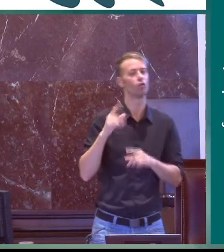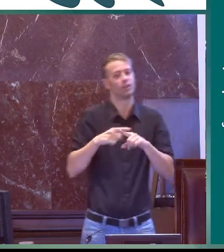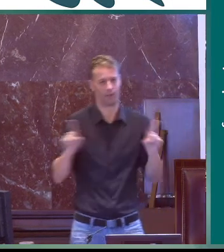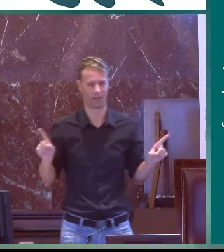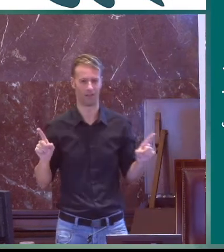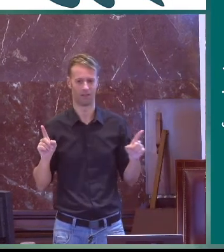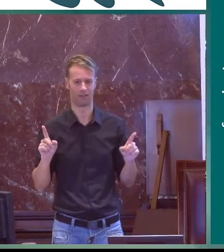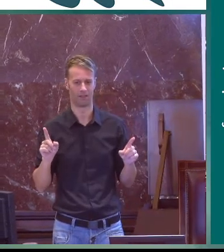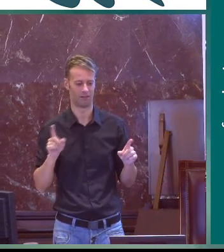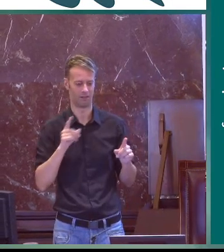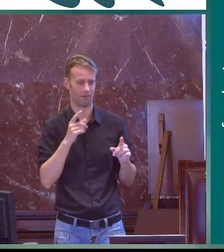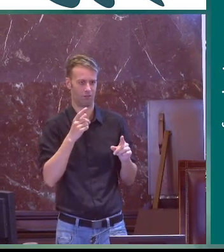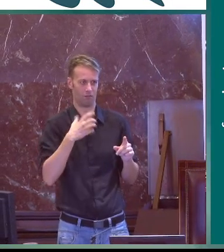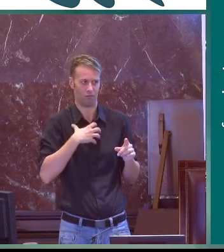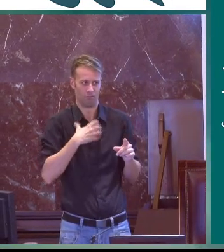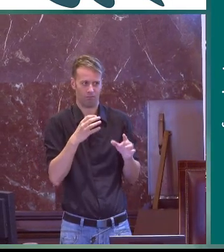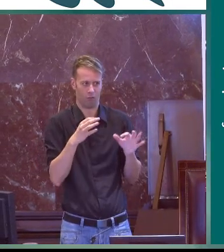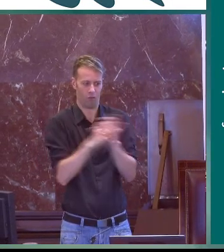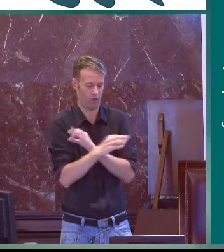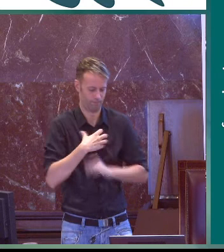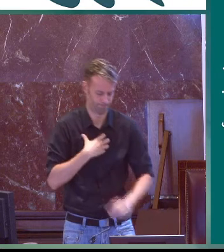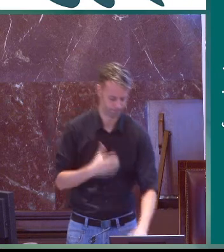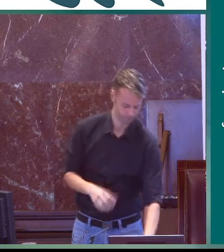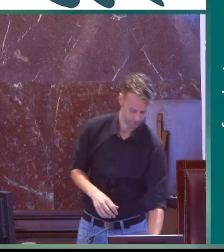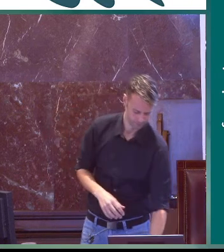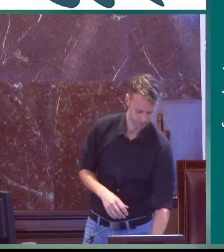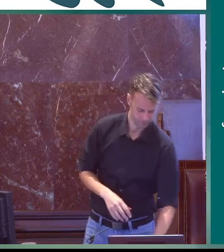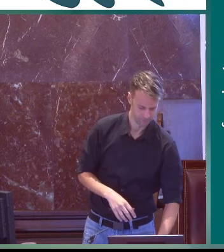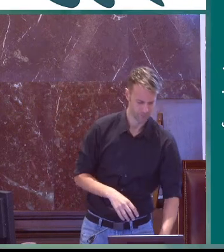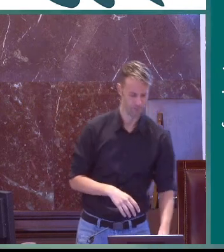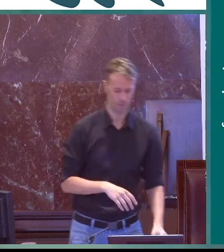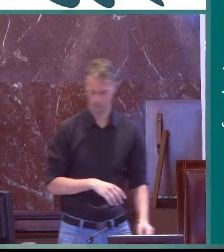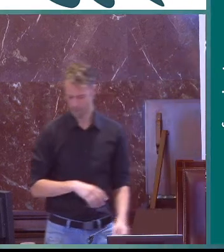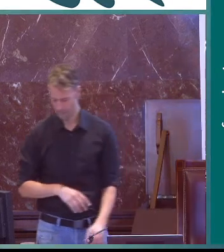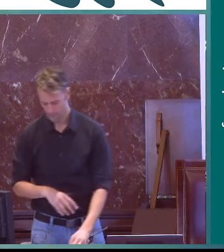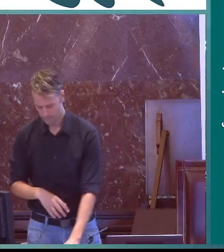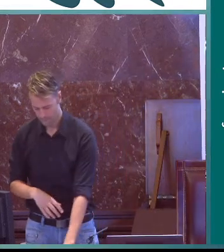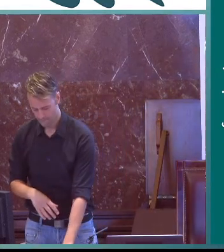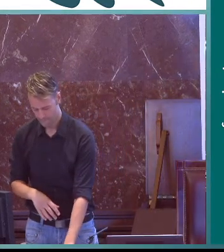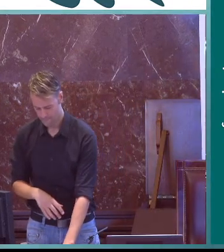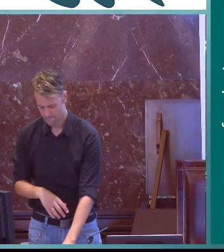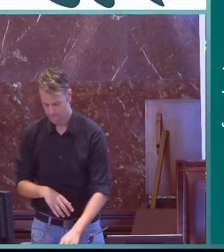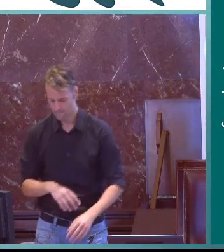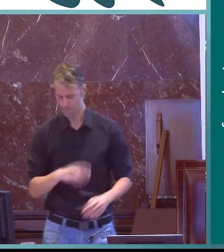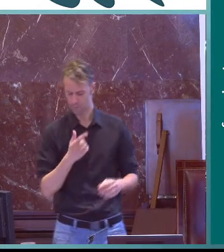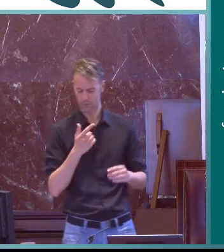y nos ayudan a construir todas estas premisas que tenemos aquí pero hay ciertas diferencias